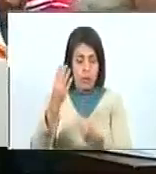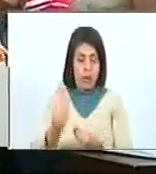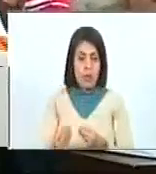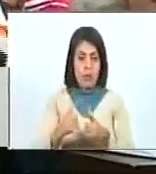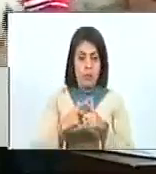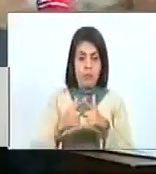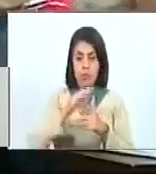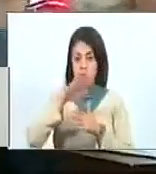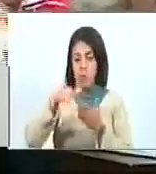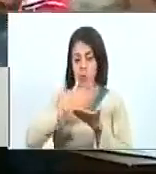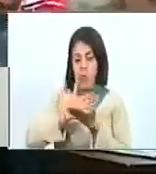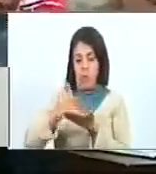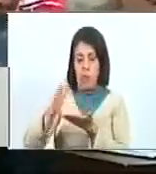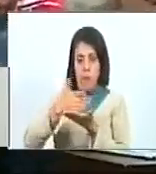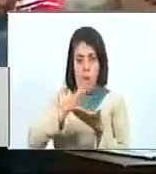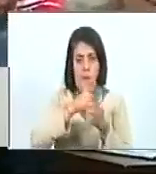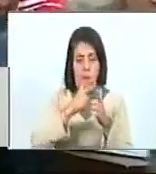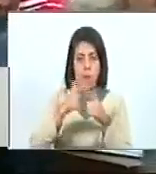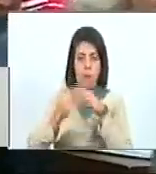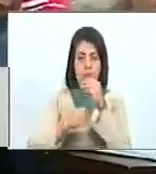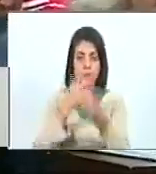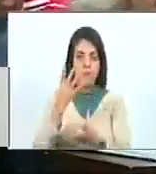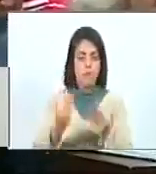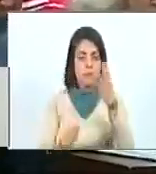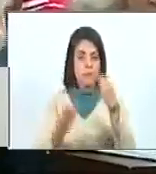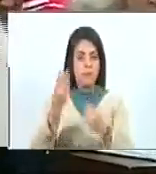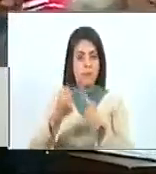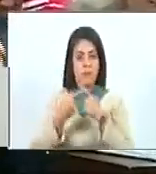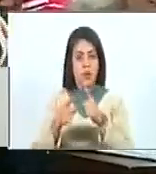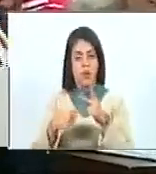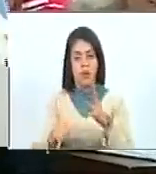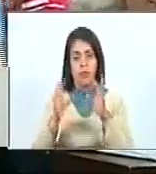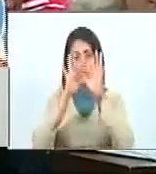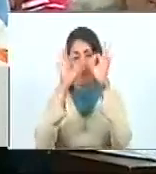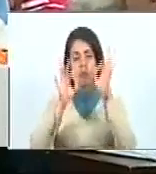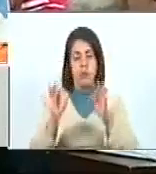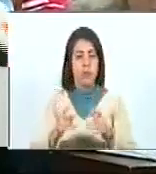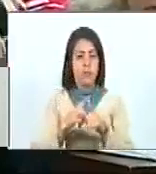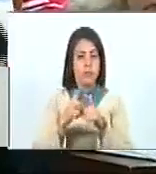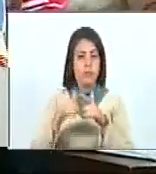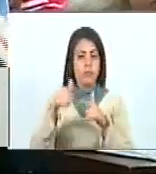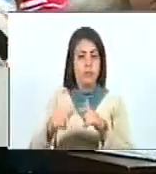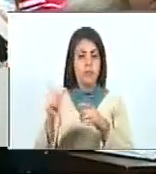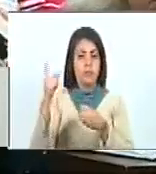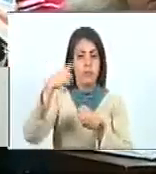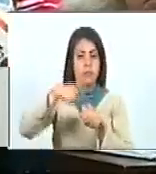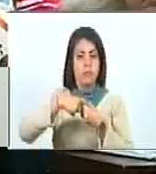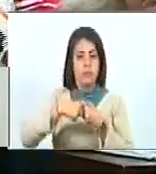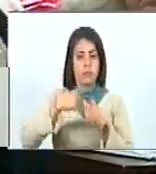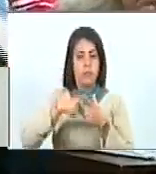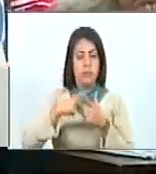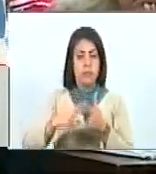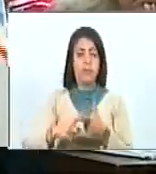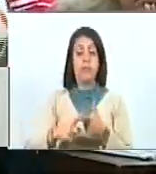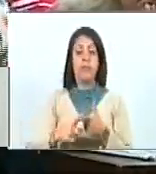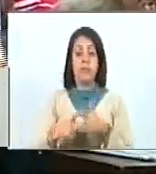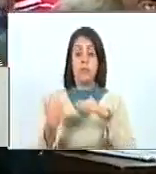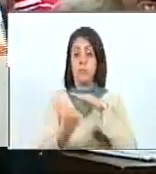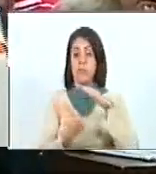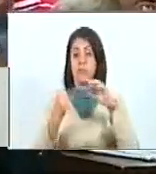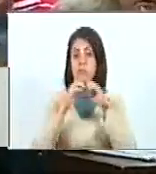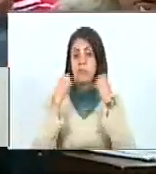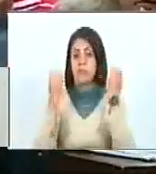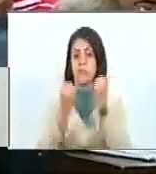comuneras, a los miembros de los consejos comunales y de una u otra forma, los miembros de estas instancias de